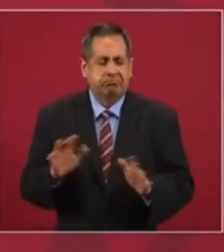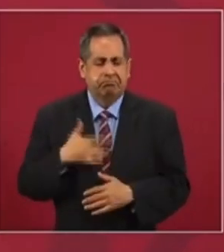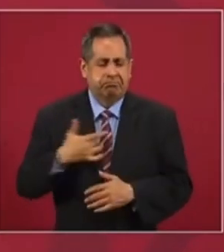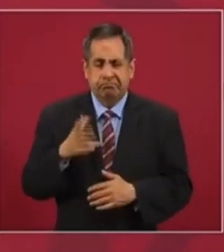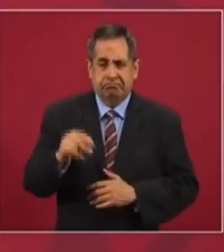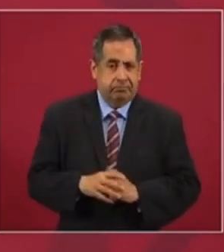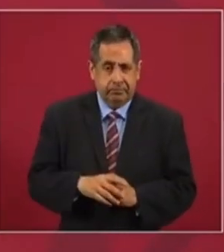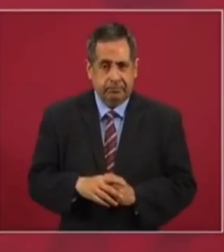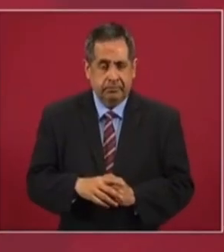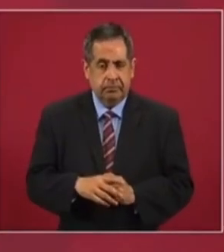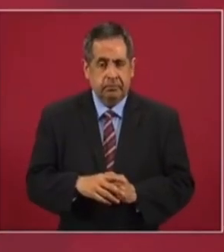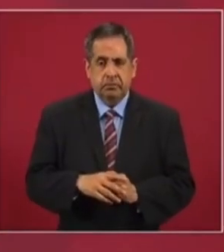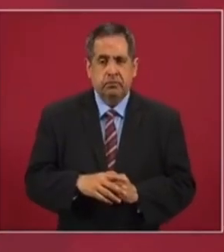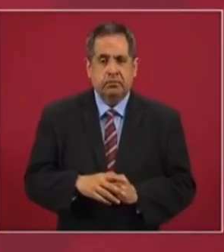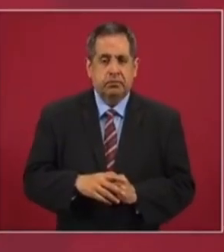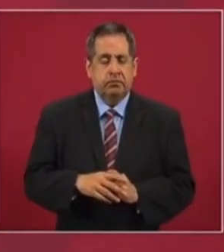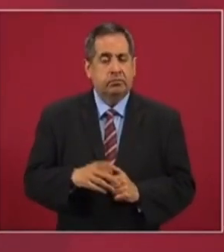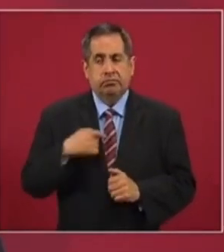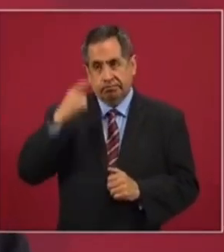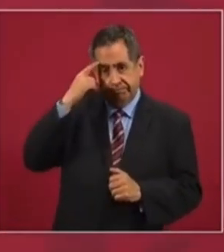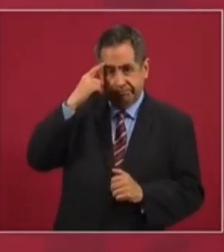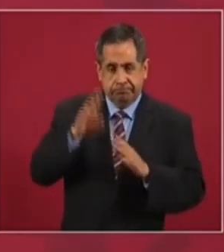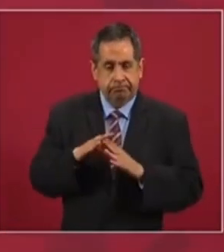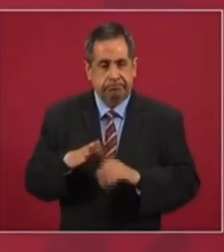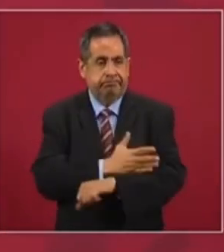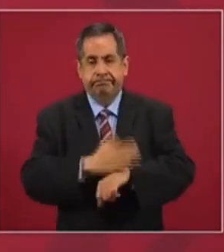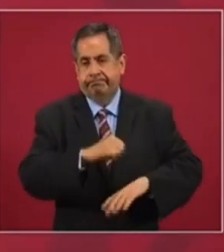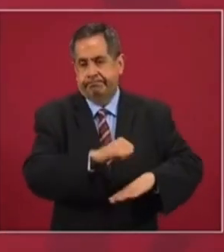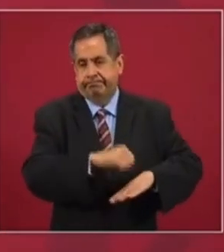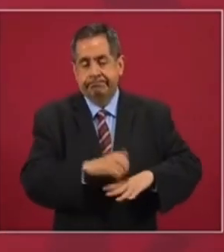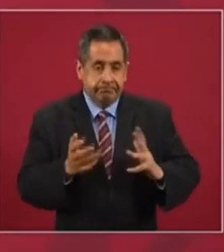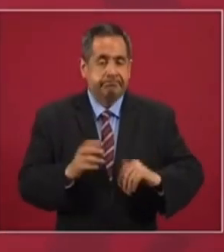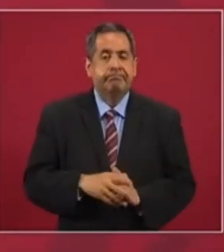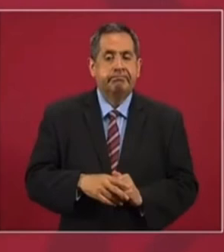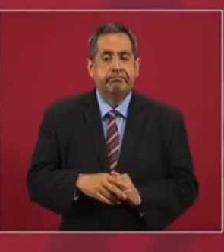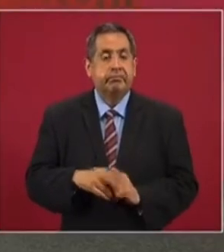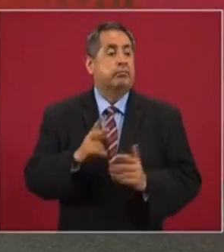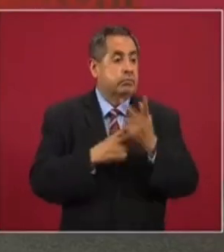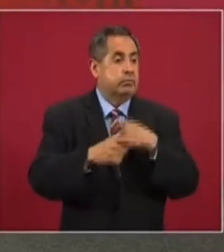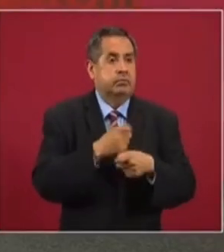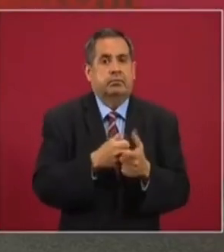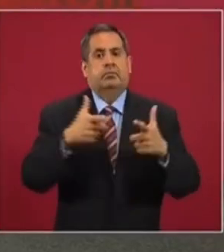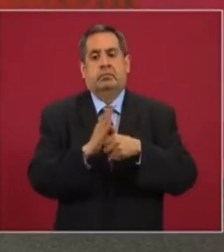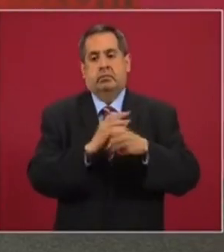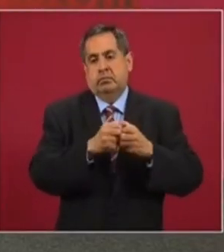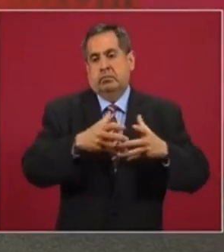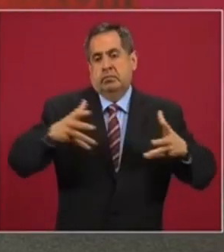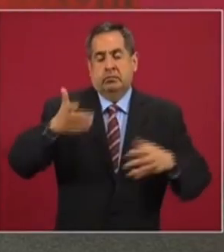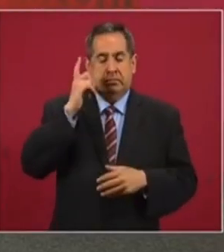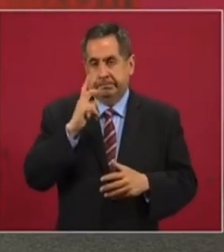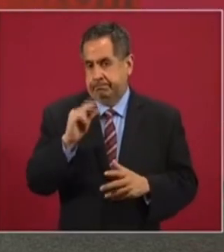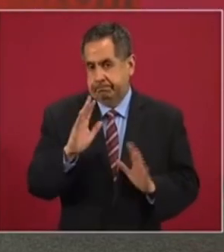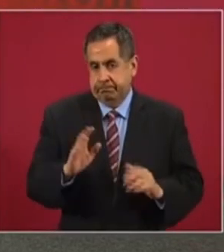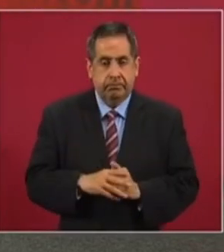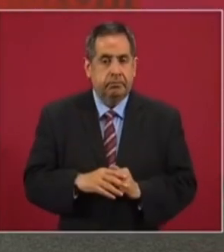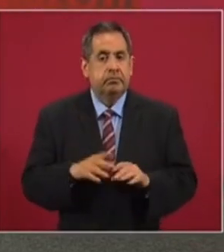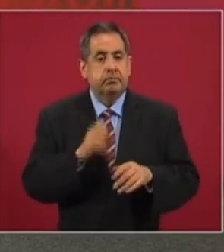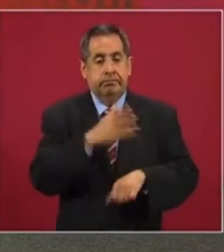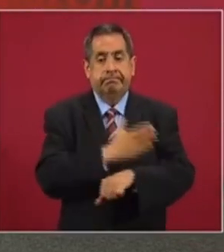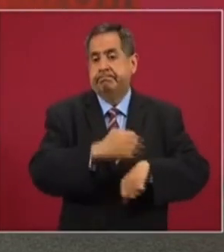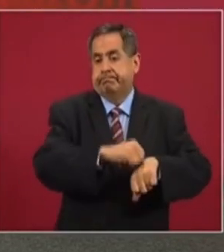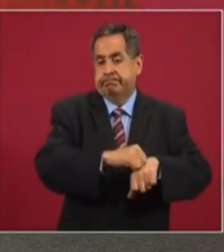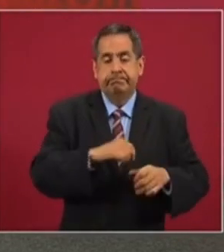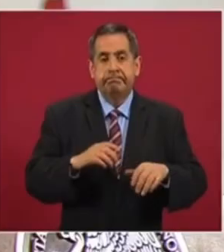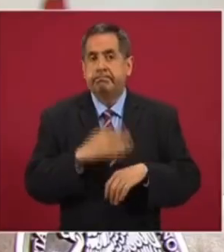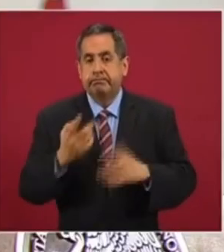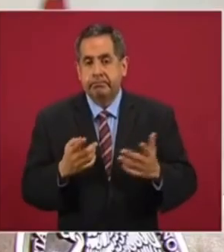No se advierte y toco madera que vaya a haber un rebrote en la pandemia. Y también toco madera